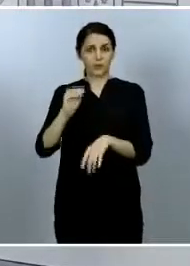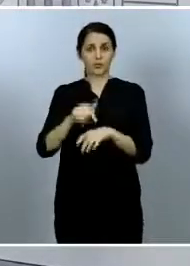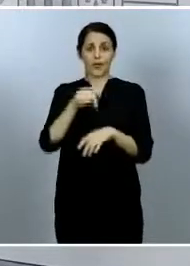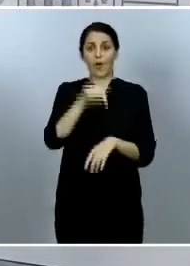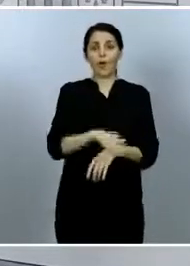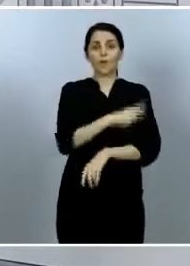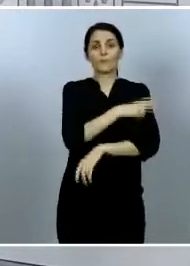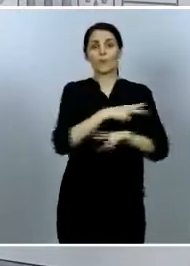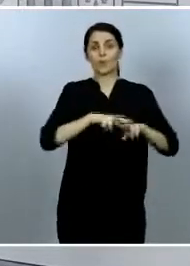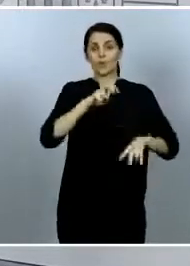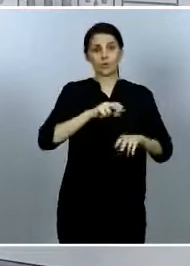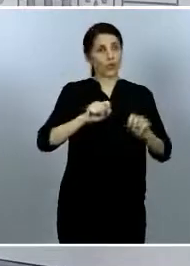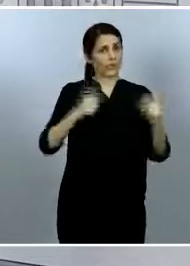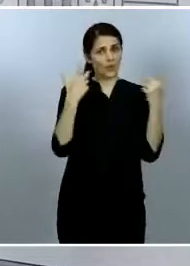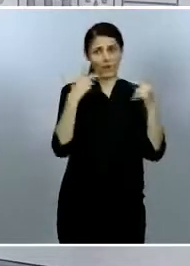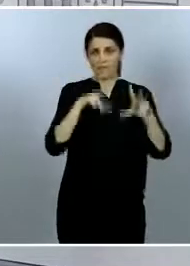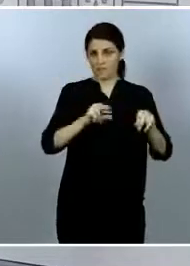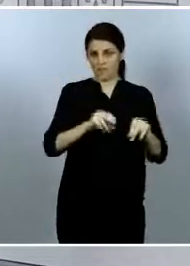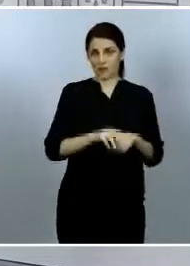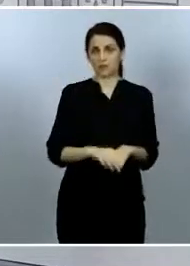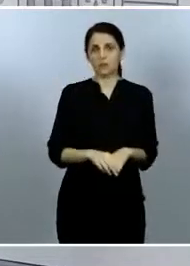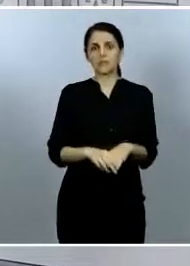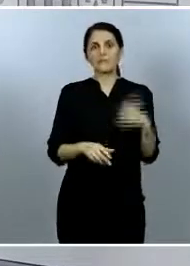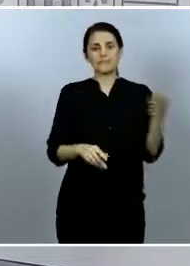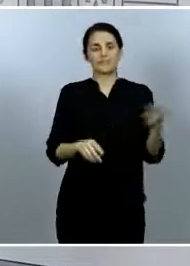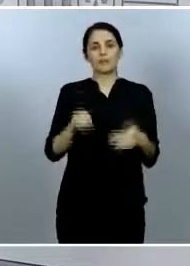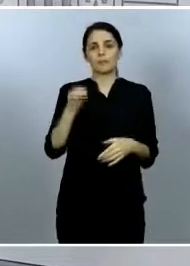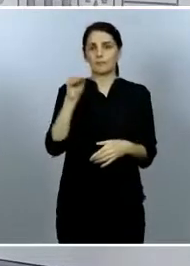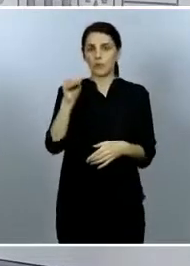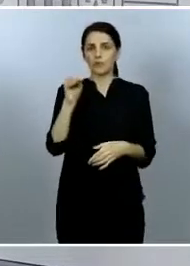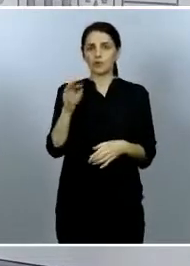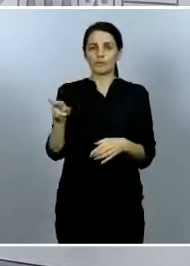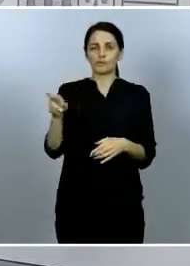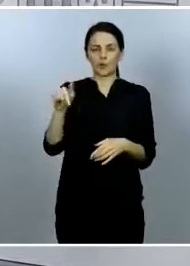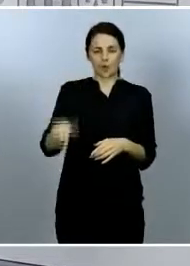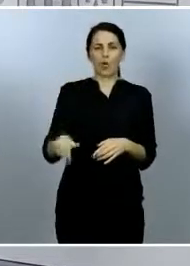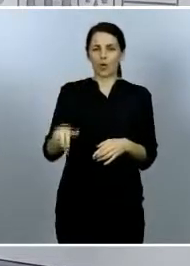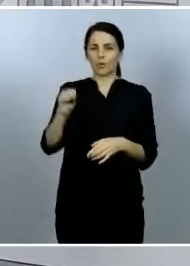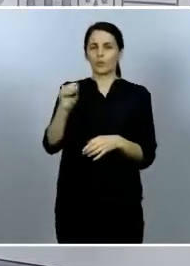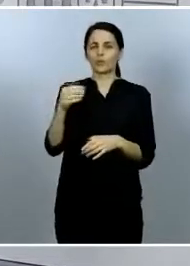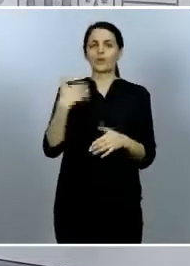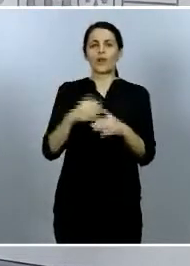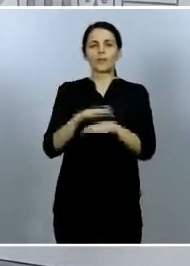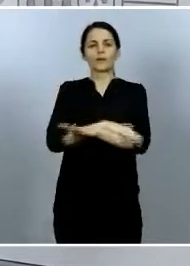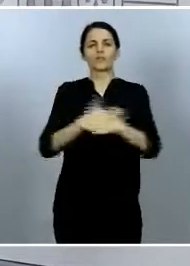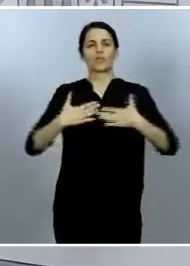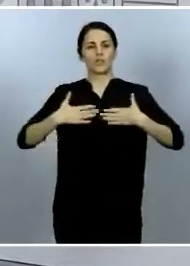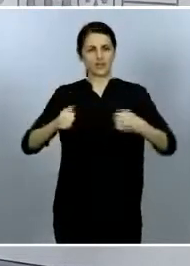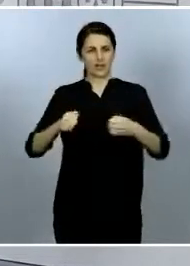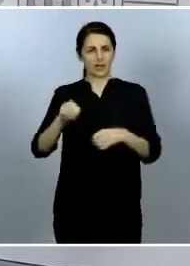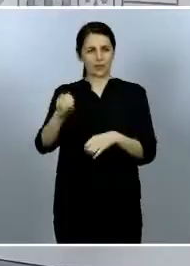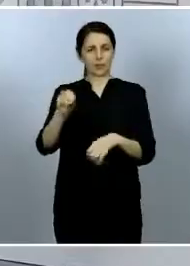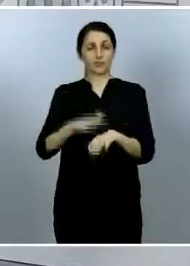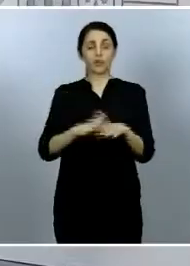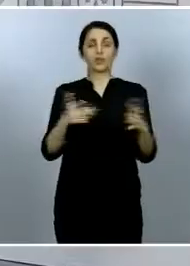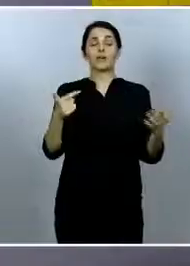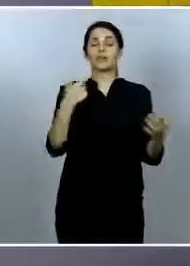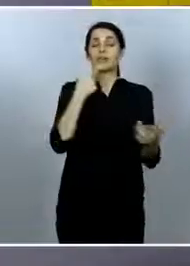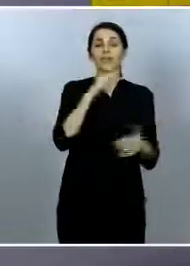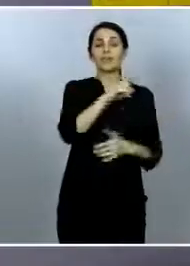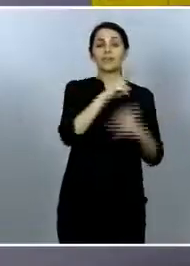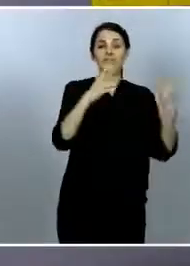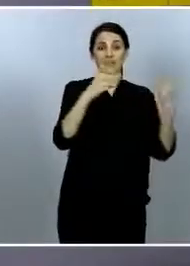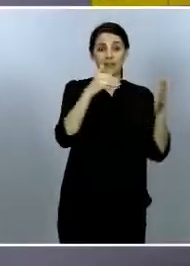insiste en una pregunta hecha este mediodía al ministro de Sanidad. Hay un desfase importante entre las 27.000 muertes reconocidas por el